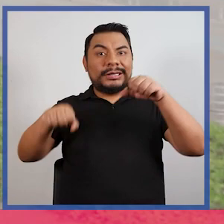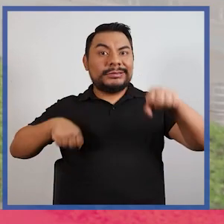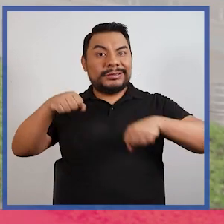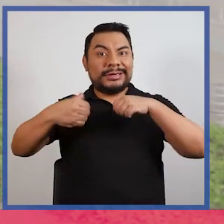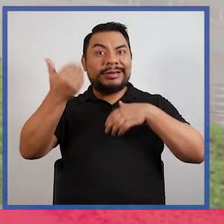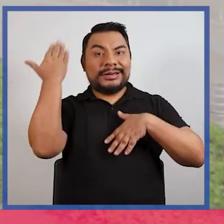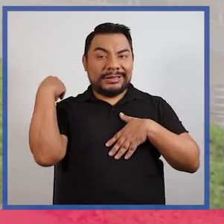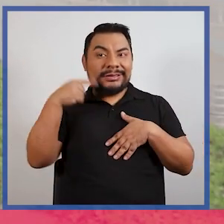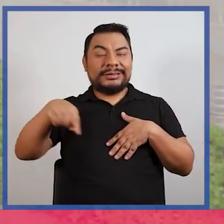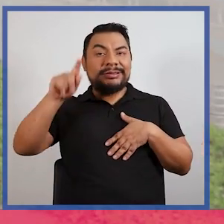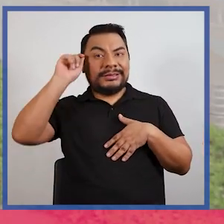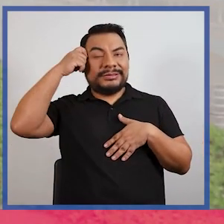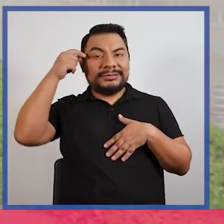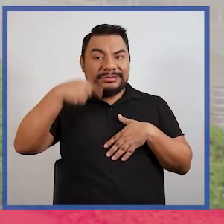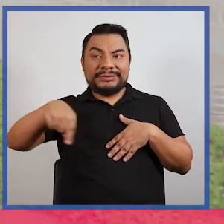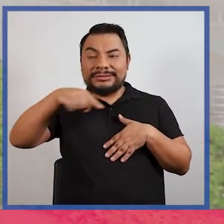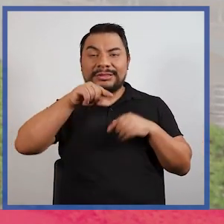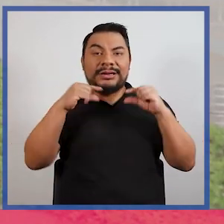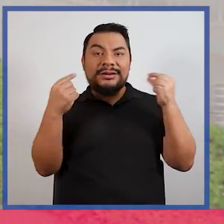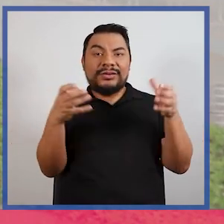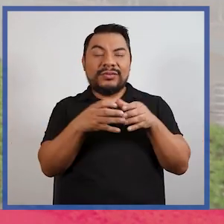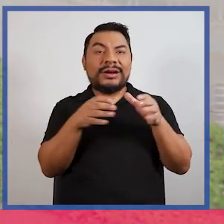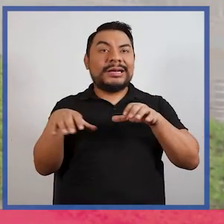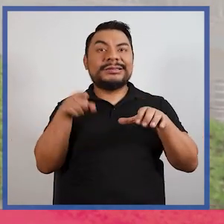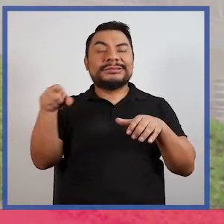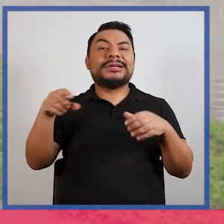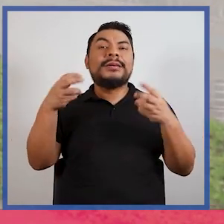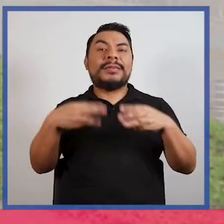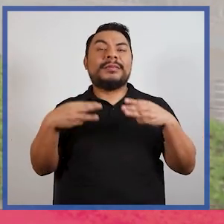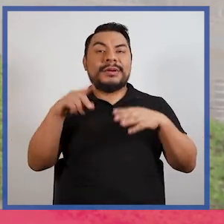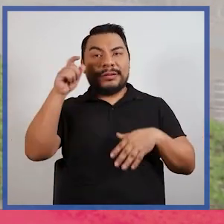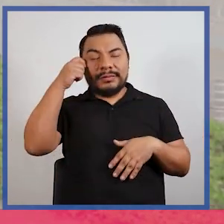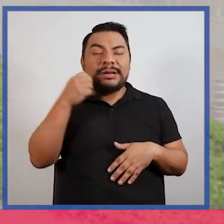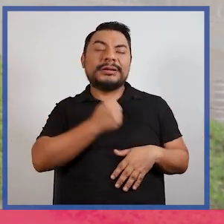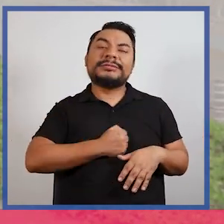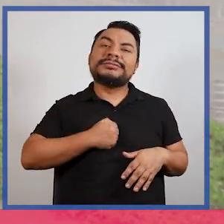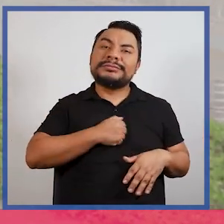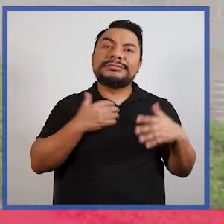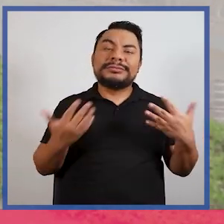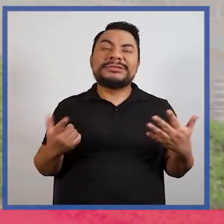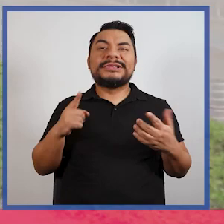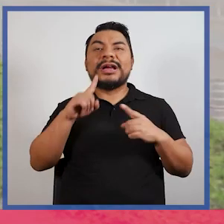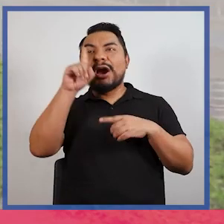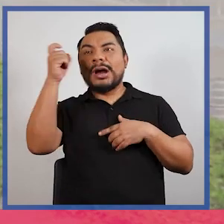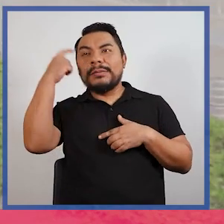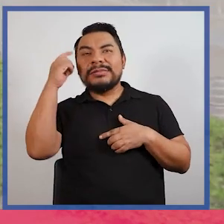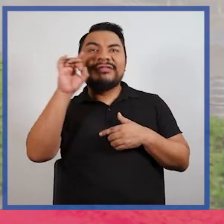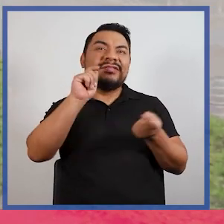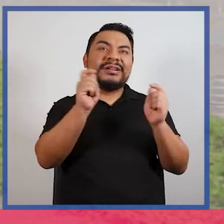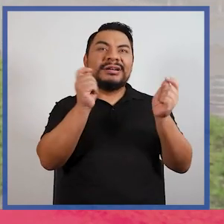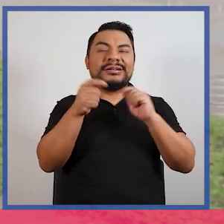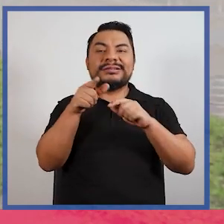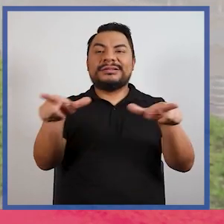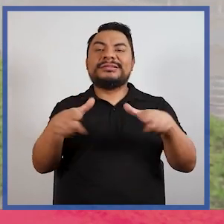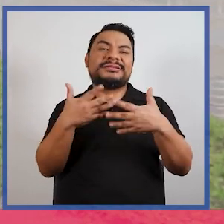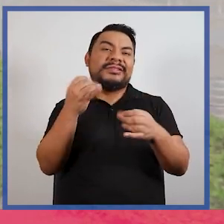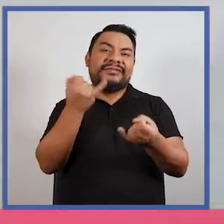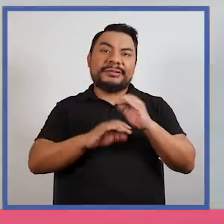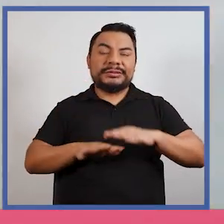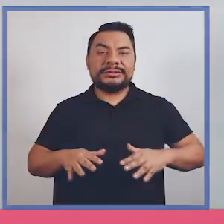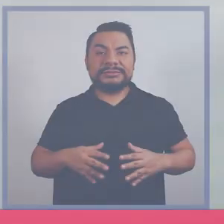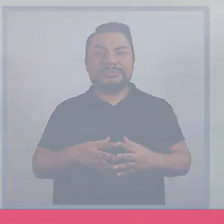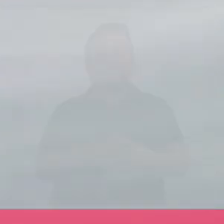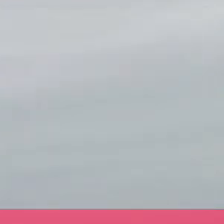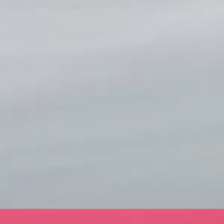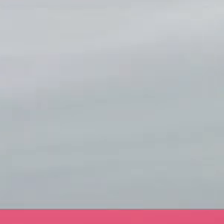bicicletas que hubo en Magdalena, que lo hicimos en el mercado de Magdalena. Lamentablemente, bueno, por los bienes políticos, el estacionamiento ya no existe al día de hoy.